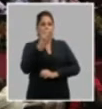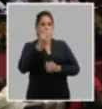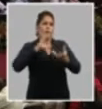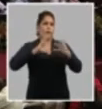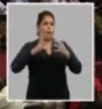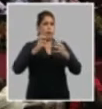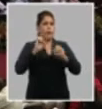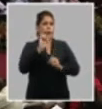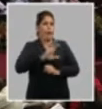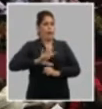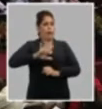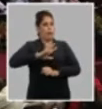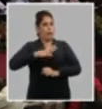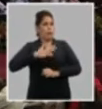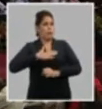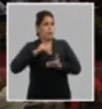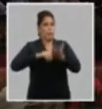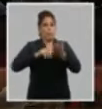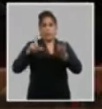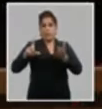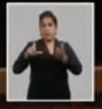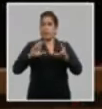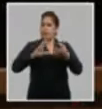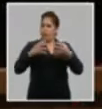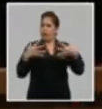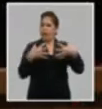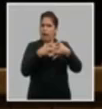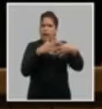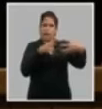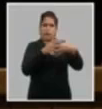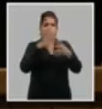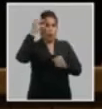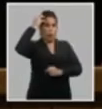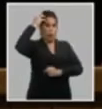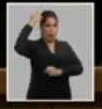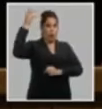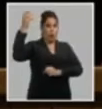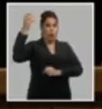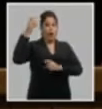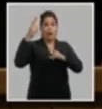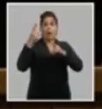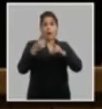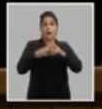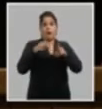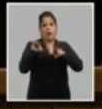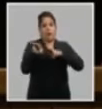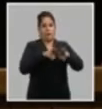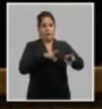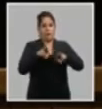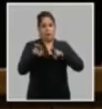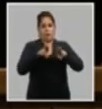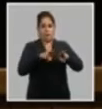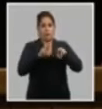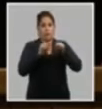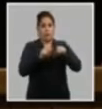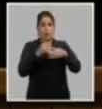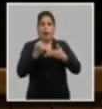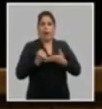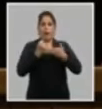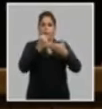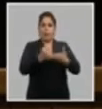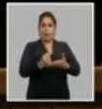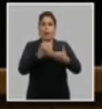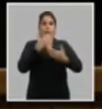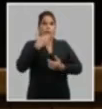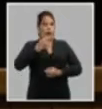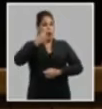métodos y estilos de trabajo del partido en las relaciones con el gobierno y las administraciones contribuyendo